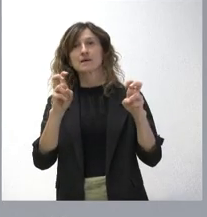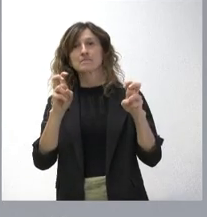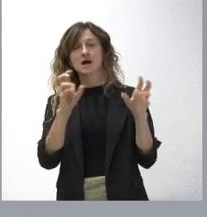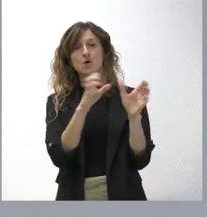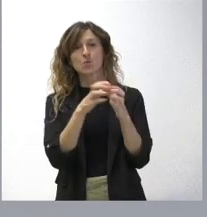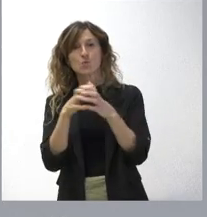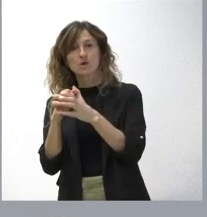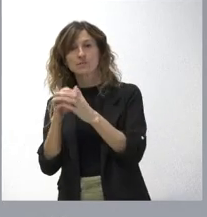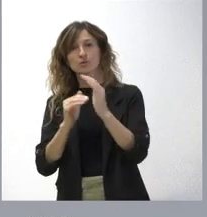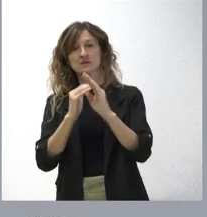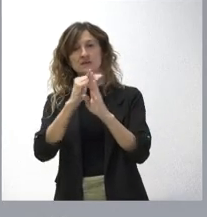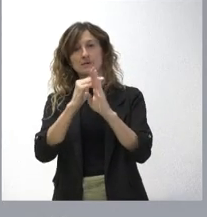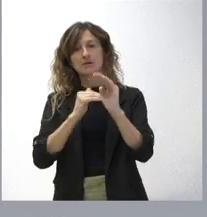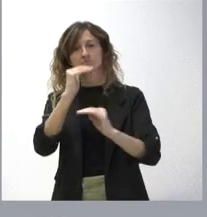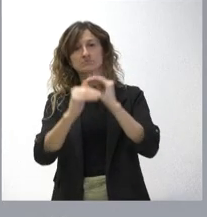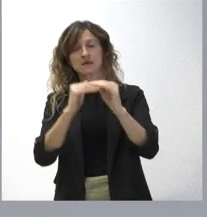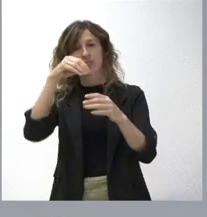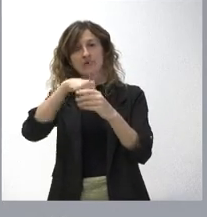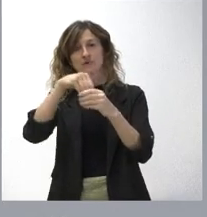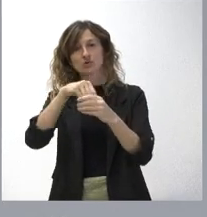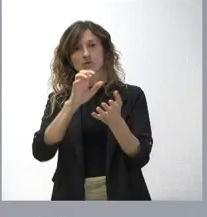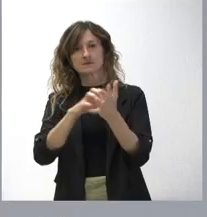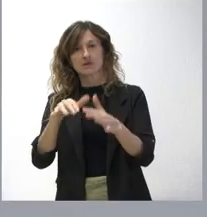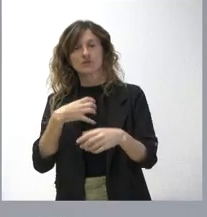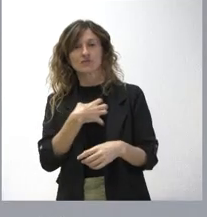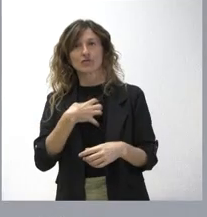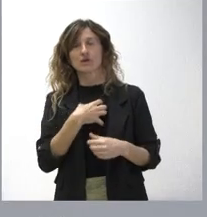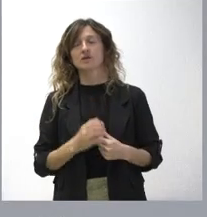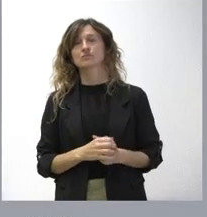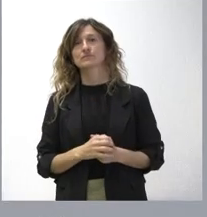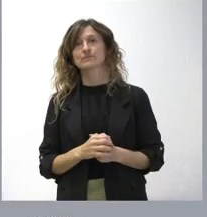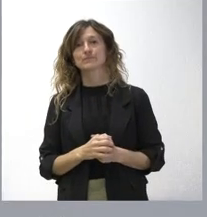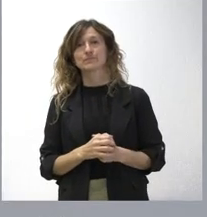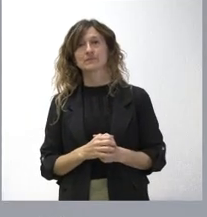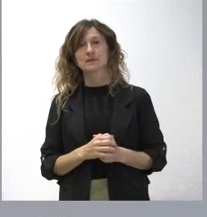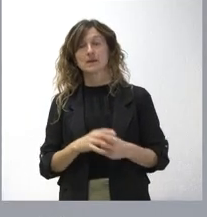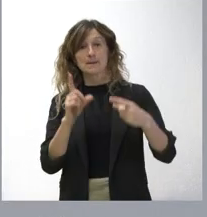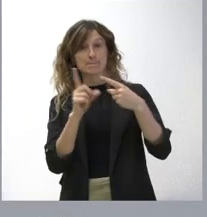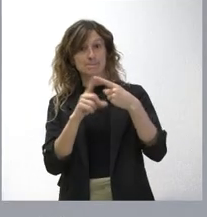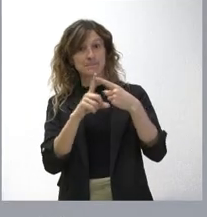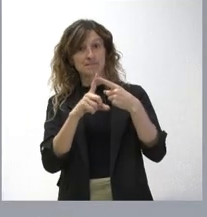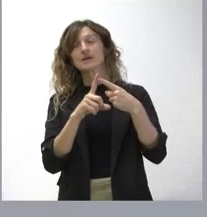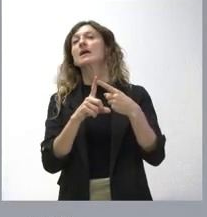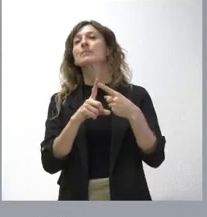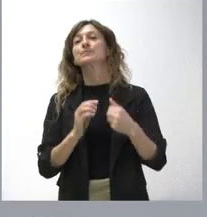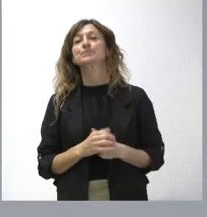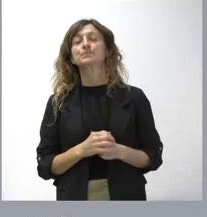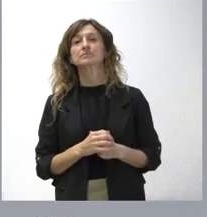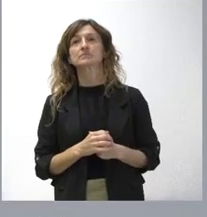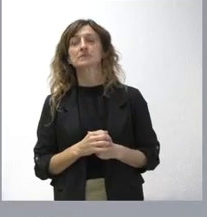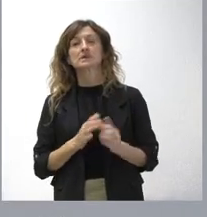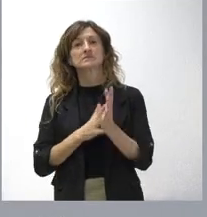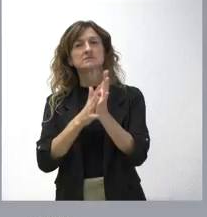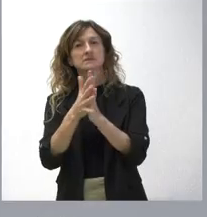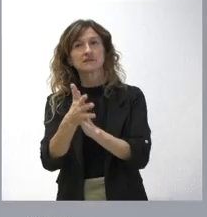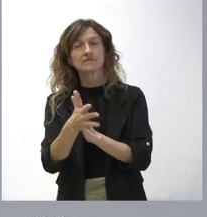escalas de los funcionarios dentro de la comunidad autónoma. Sobre la primera de estas medidas, se trataría